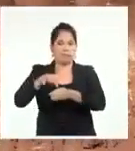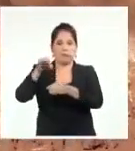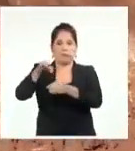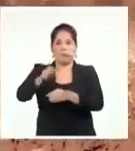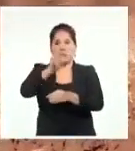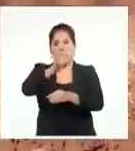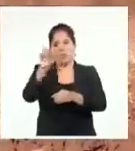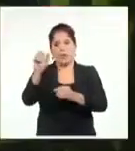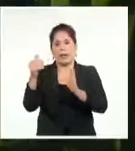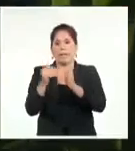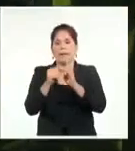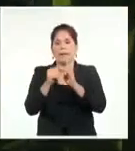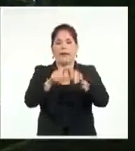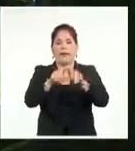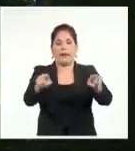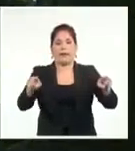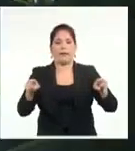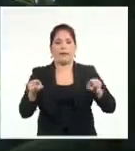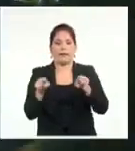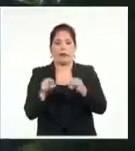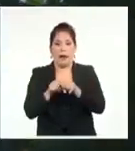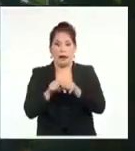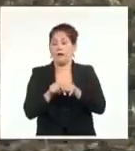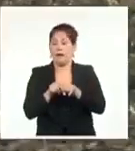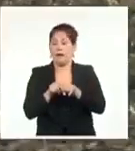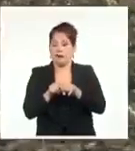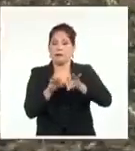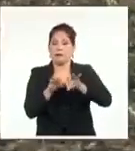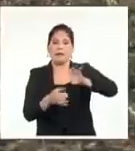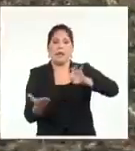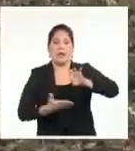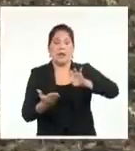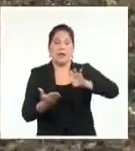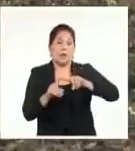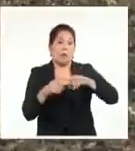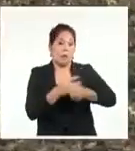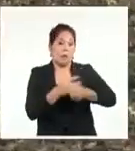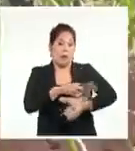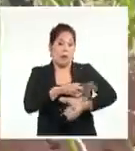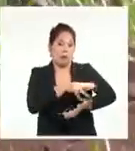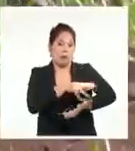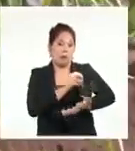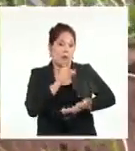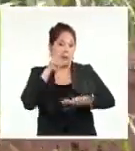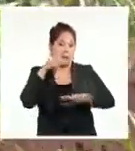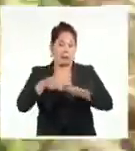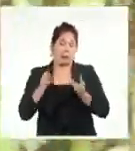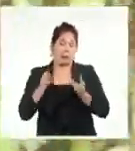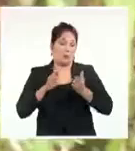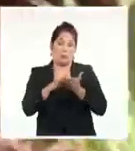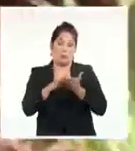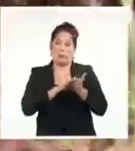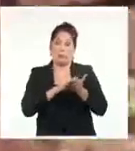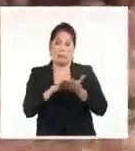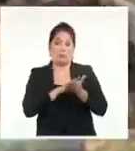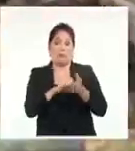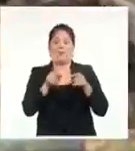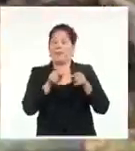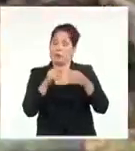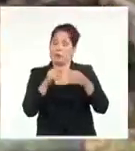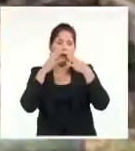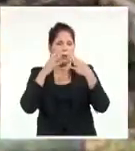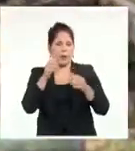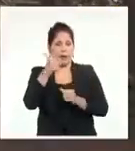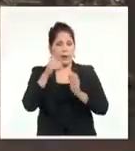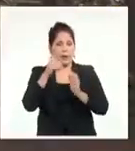200 mil hectáreas del llamado oro verde por déficit de petróleo, lo cual se traduce en 10